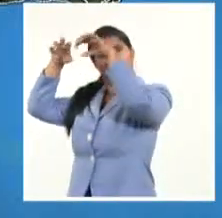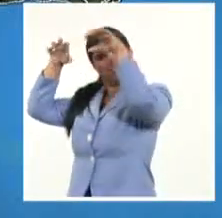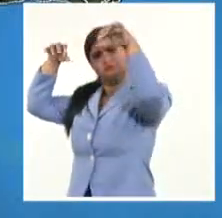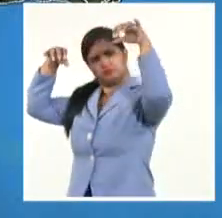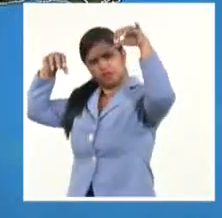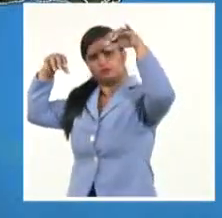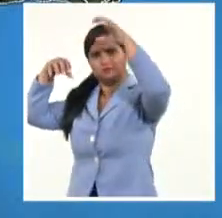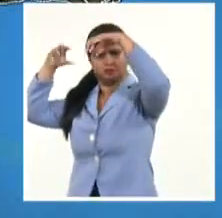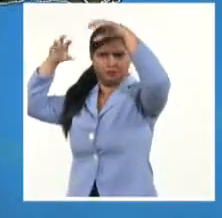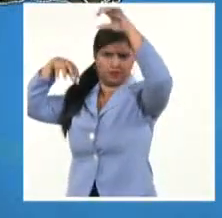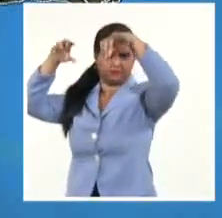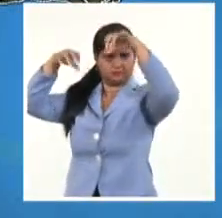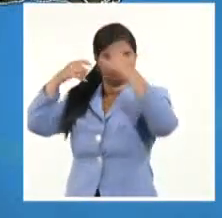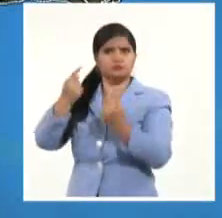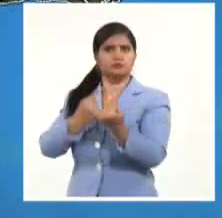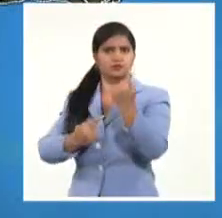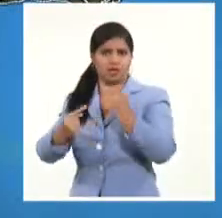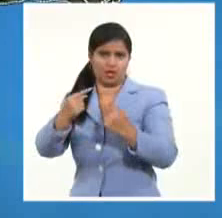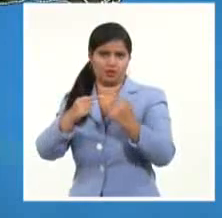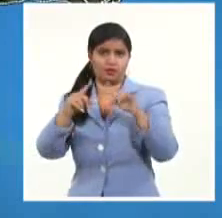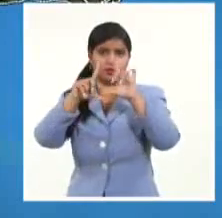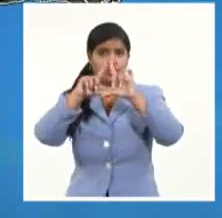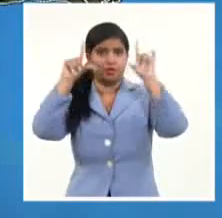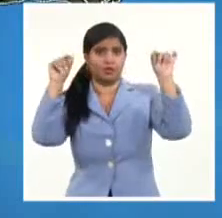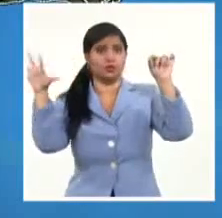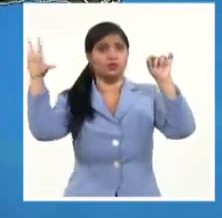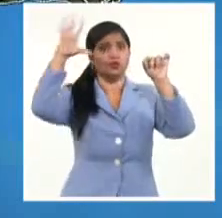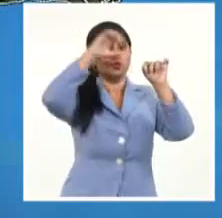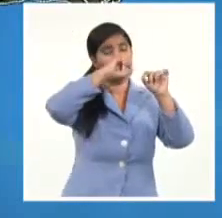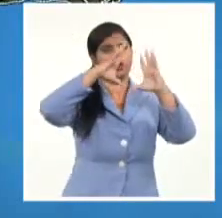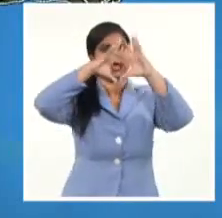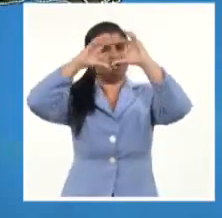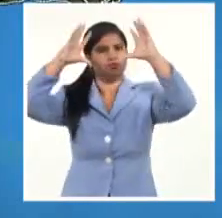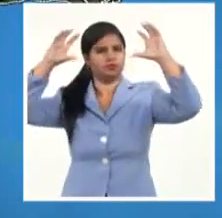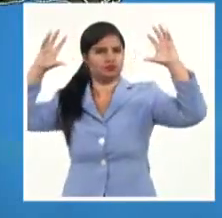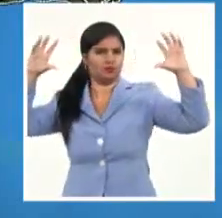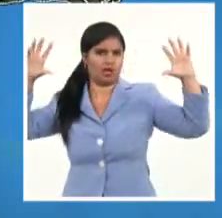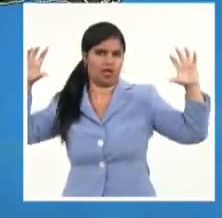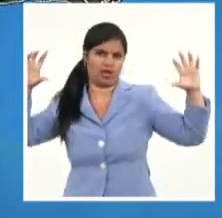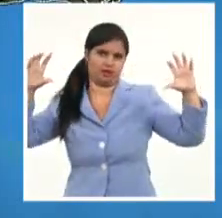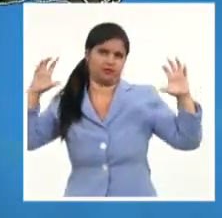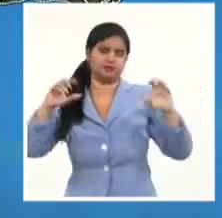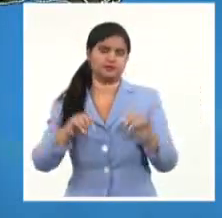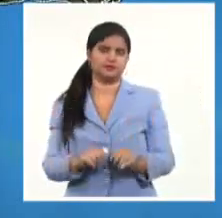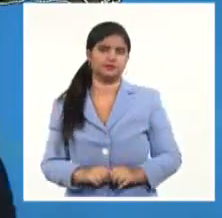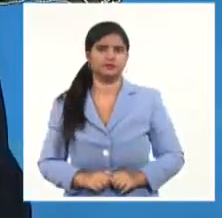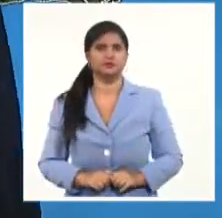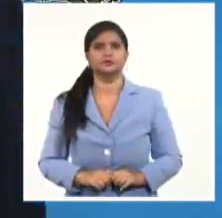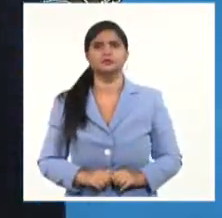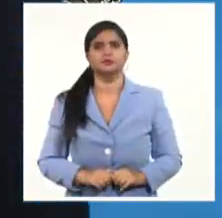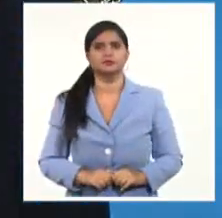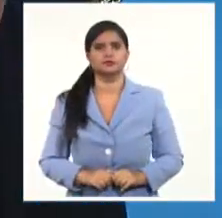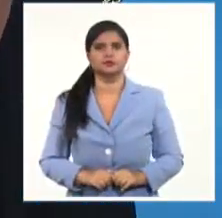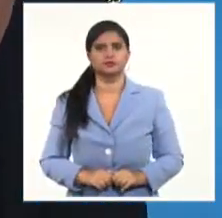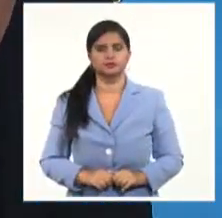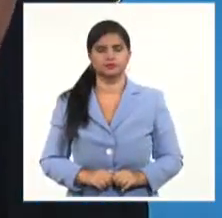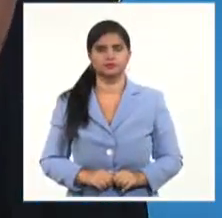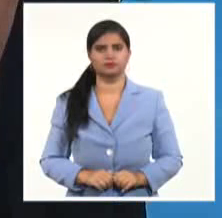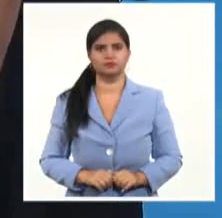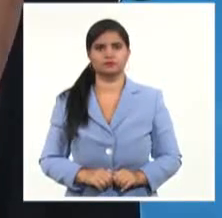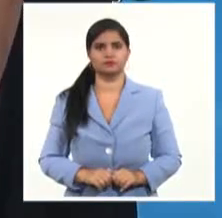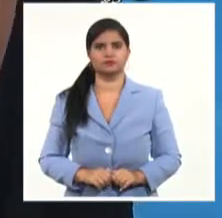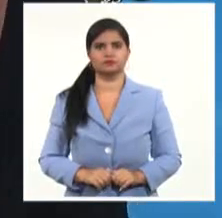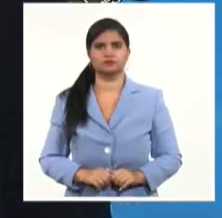y se nublará en algunas localidades del occidente, principalmente a esas zonas de la costa norte, con aislados chubascos y lluvias que serán escasos en el resto del territorio